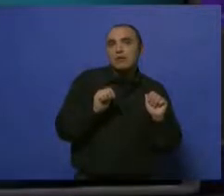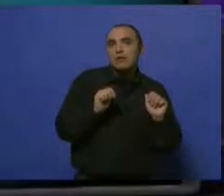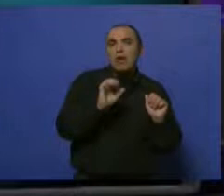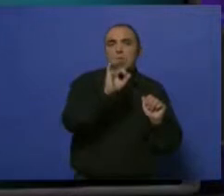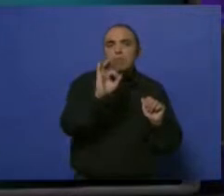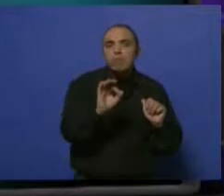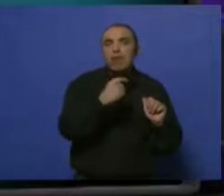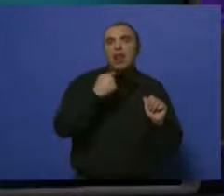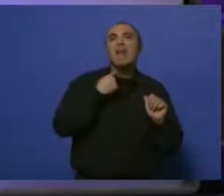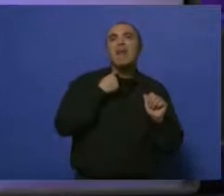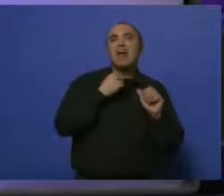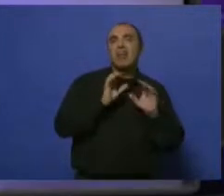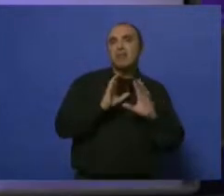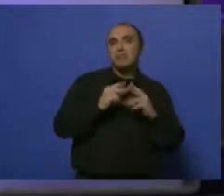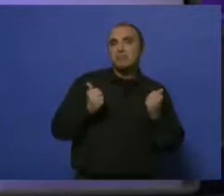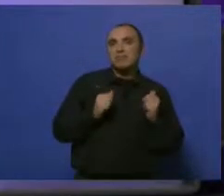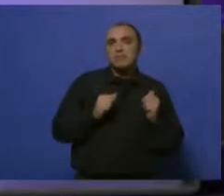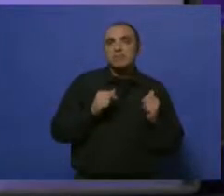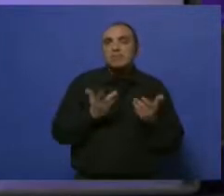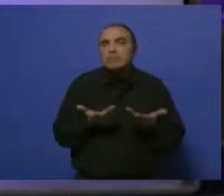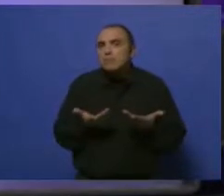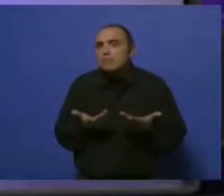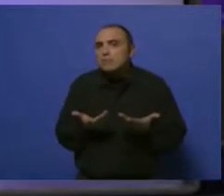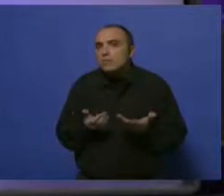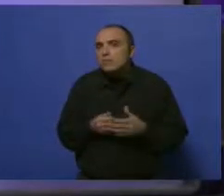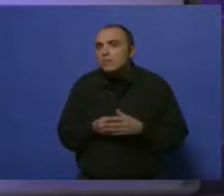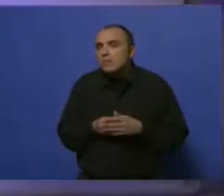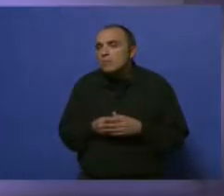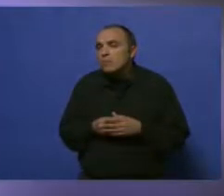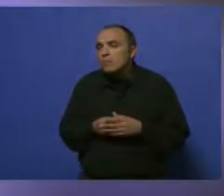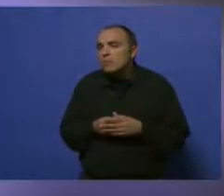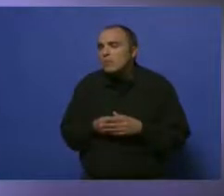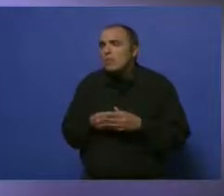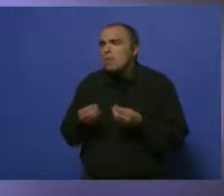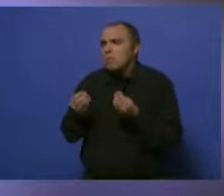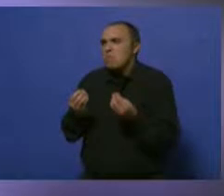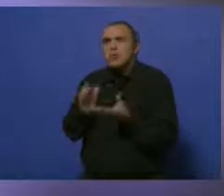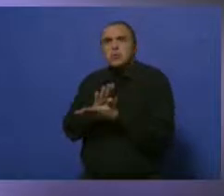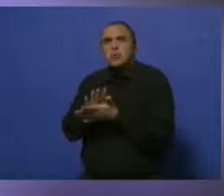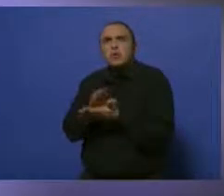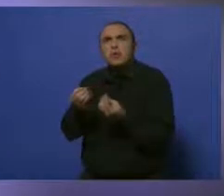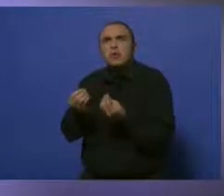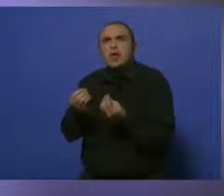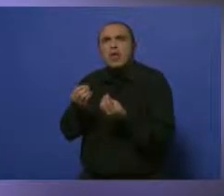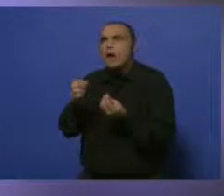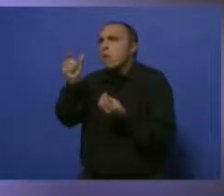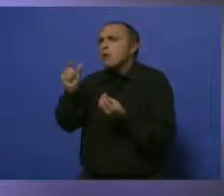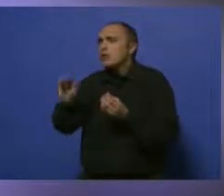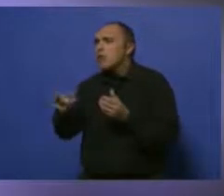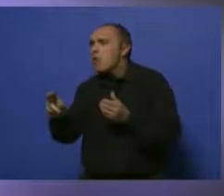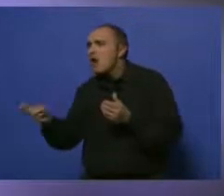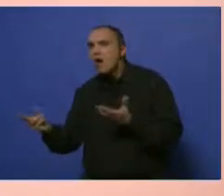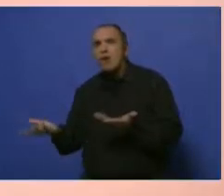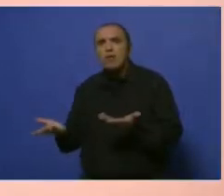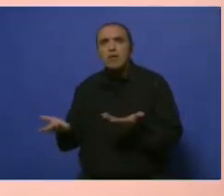puede tomarse, doctora, lo que está ocurriendo, digo, por las personas fallecidas? ¿La bacteria en algunos organismos